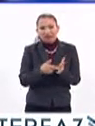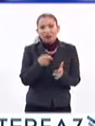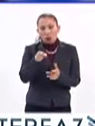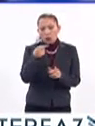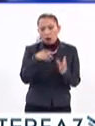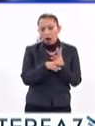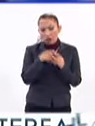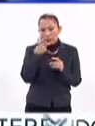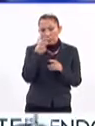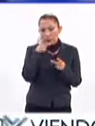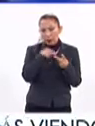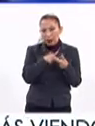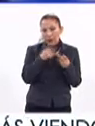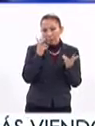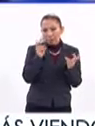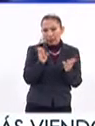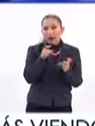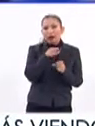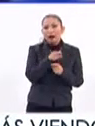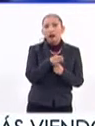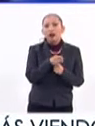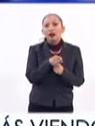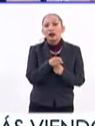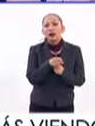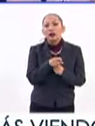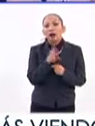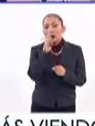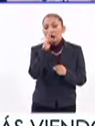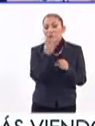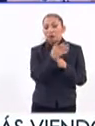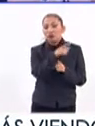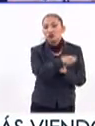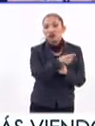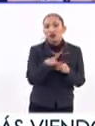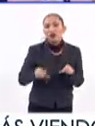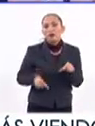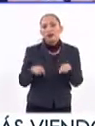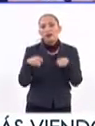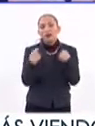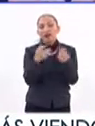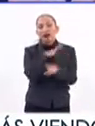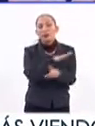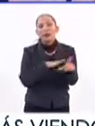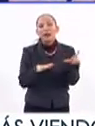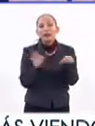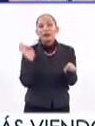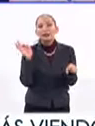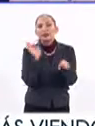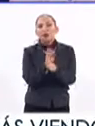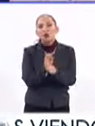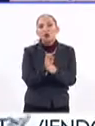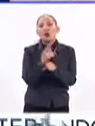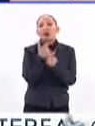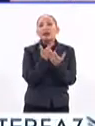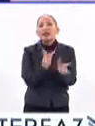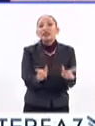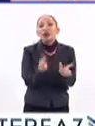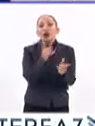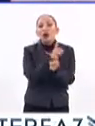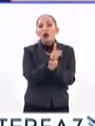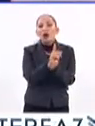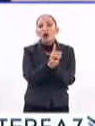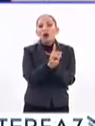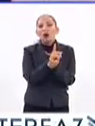se tocan en el tema es la corresponsabilidad del Estado de promover un ambiente seguro y libre de